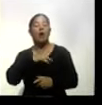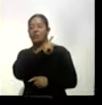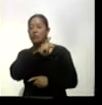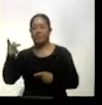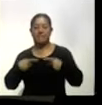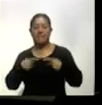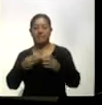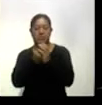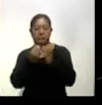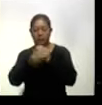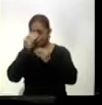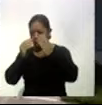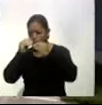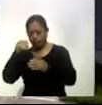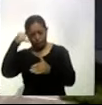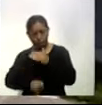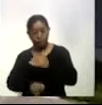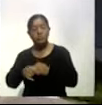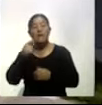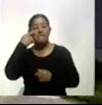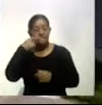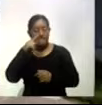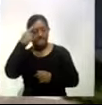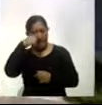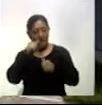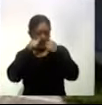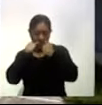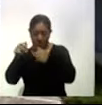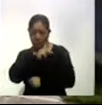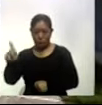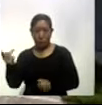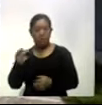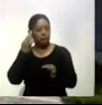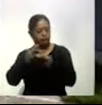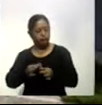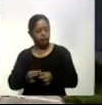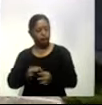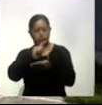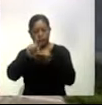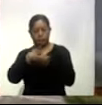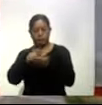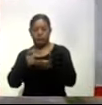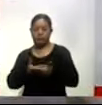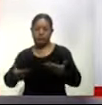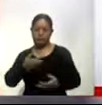atender a pacientes bajo estrictas medidas de higiene. Para Ahora Noticias, Marian Gómez.